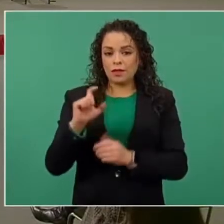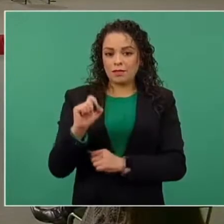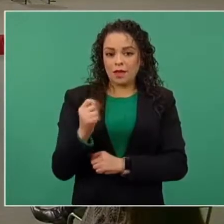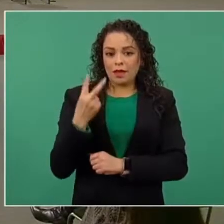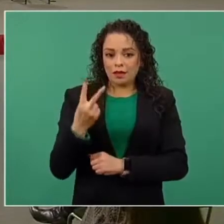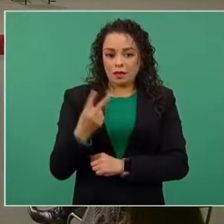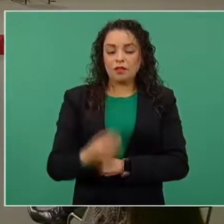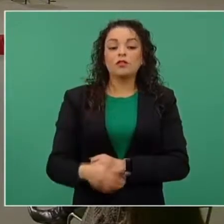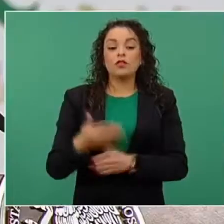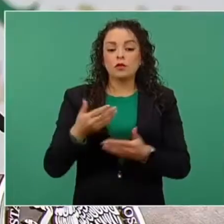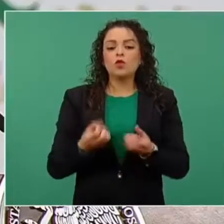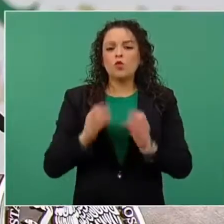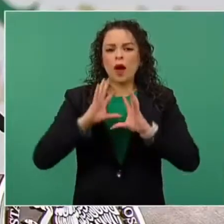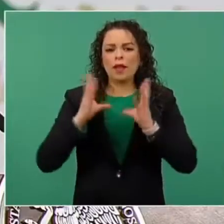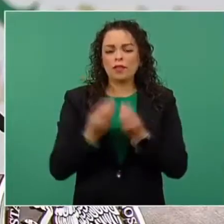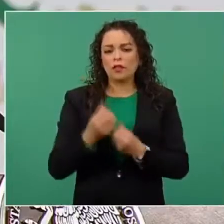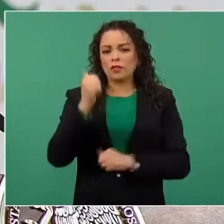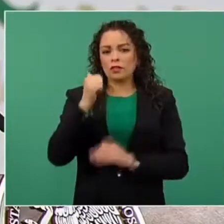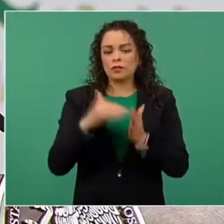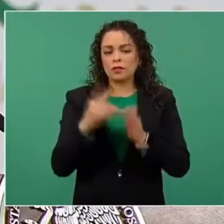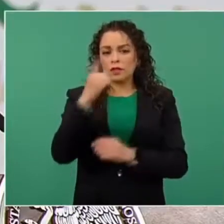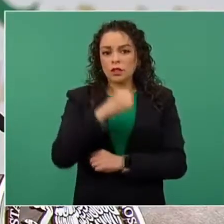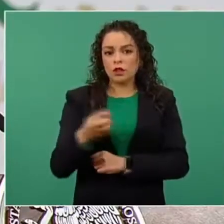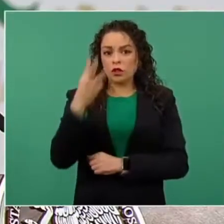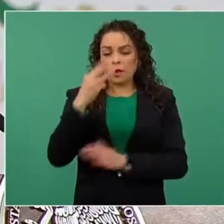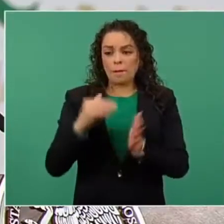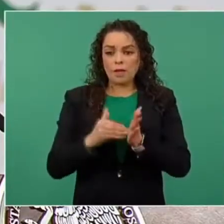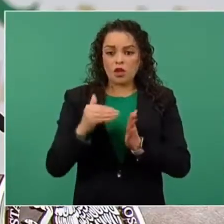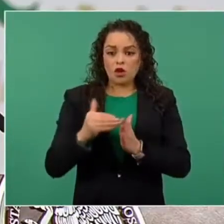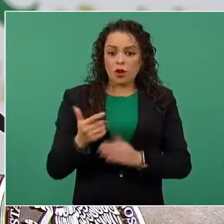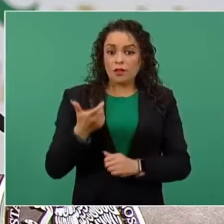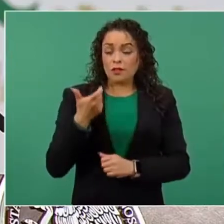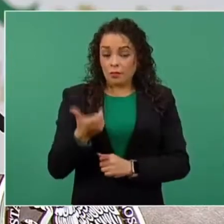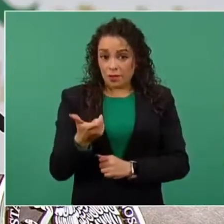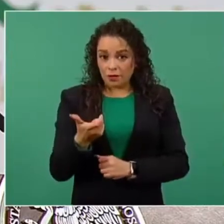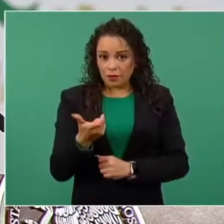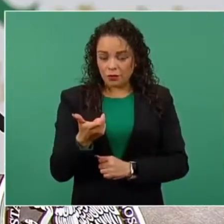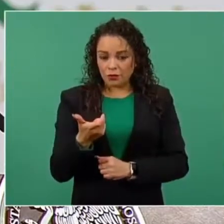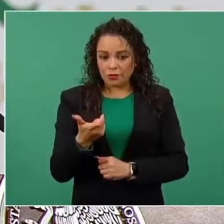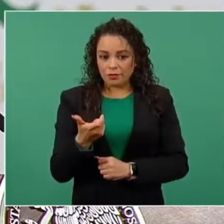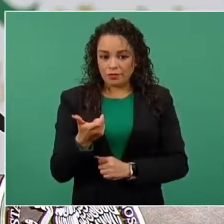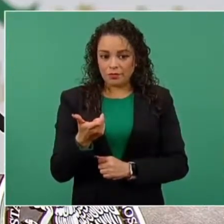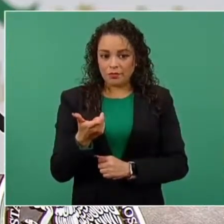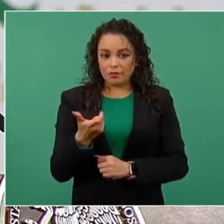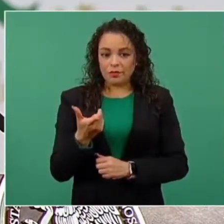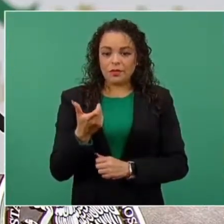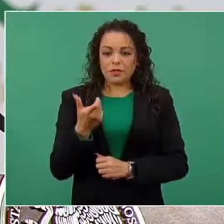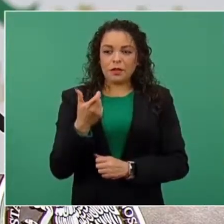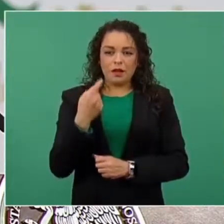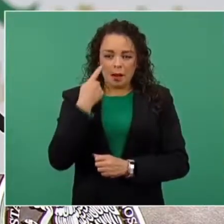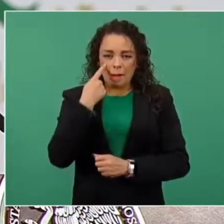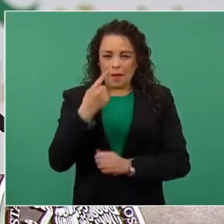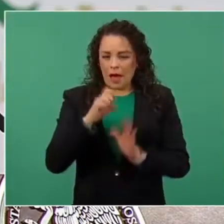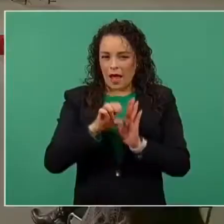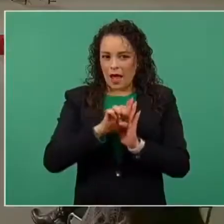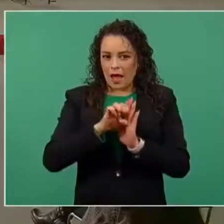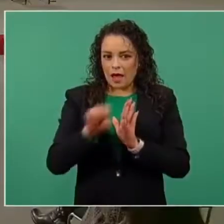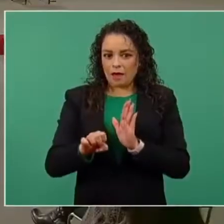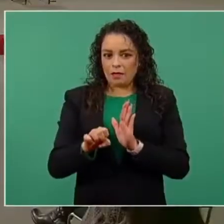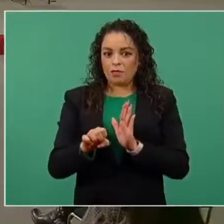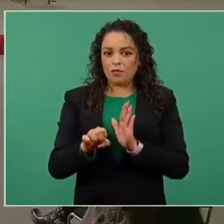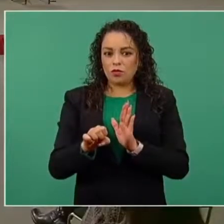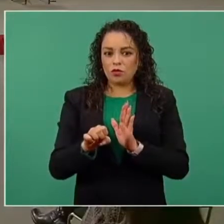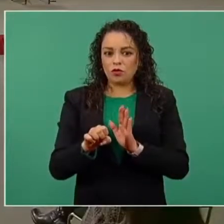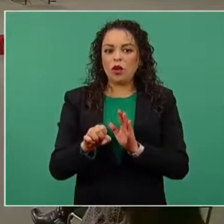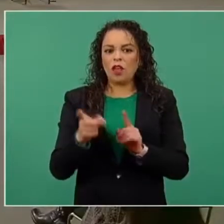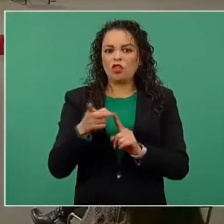103 millones de pesos. Aquí vamos a dar algunos de los ejemplos de adónde se han canalizado